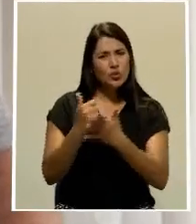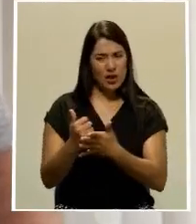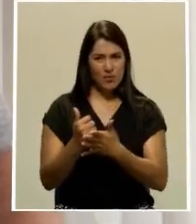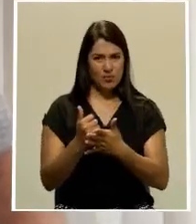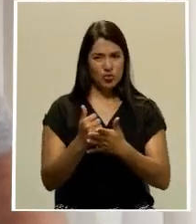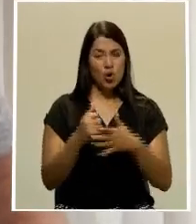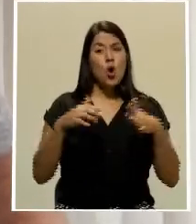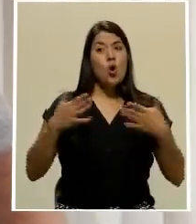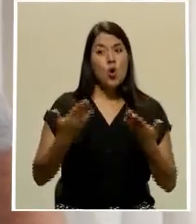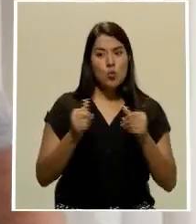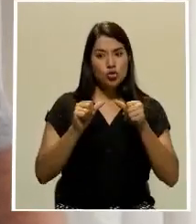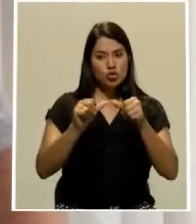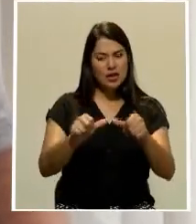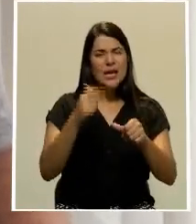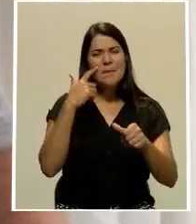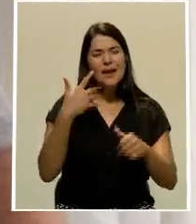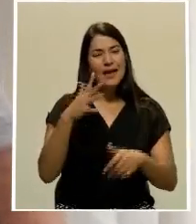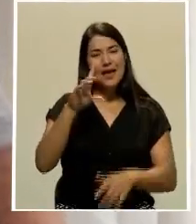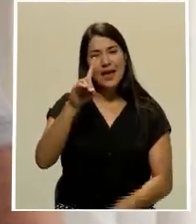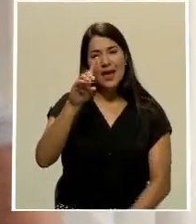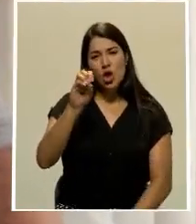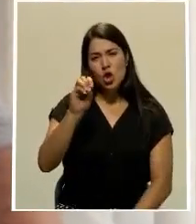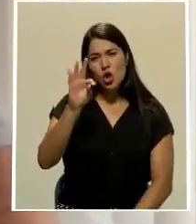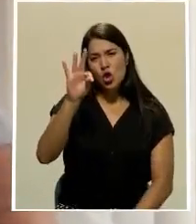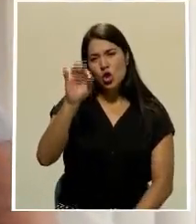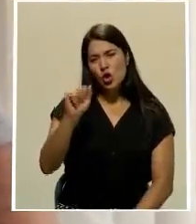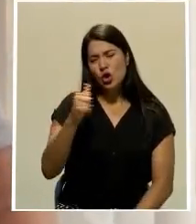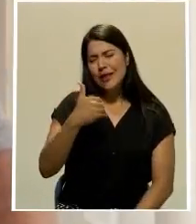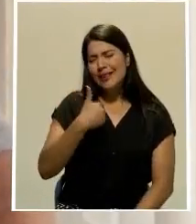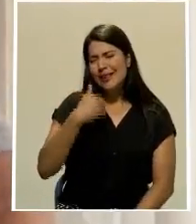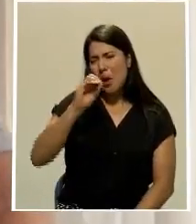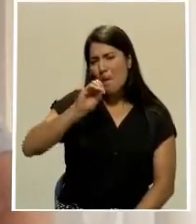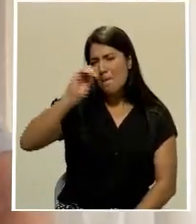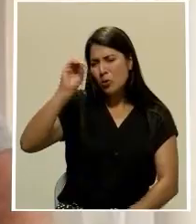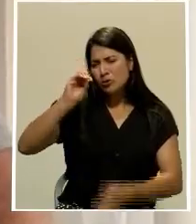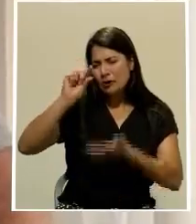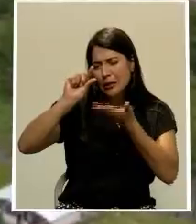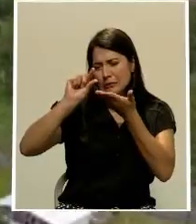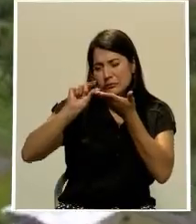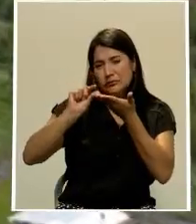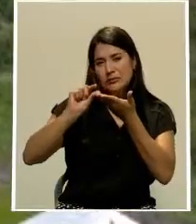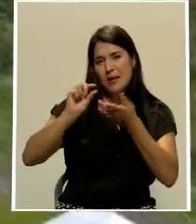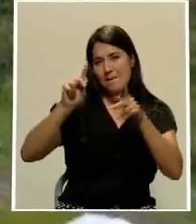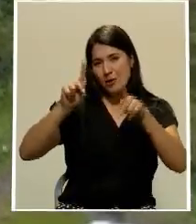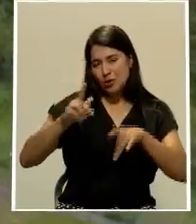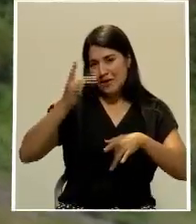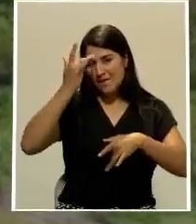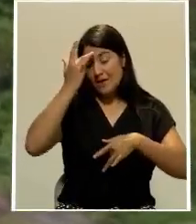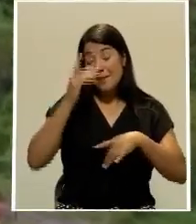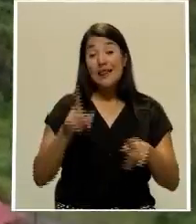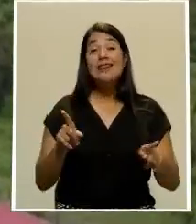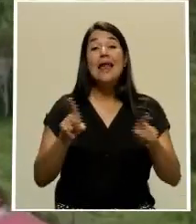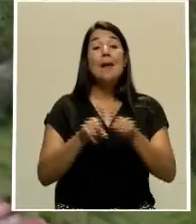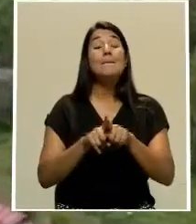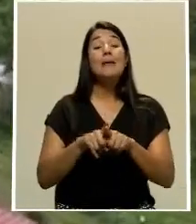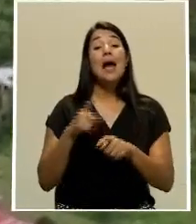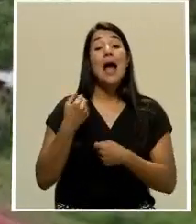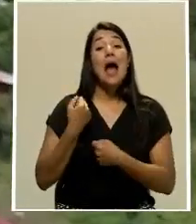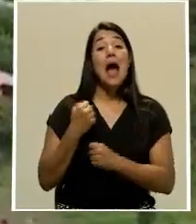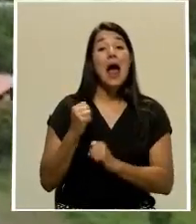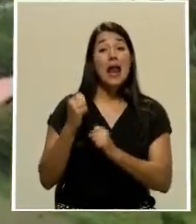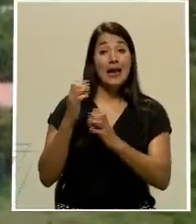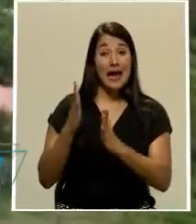siga teniendo un índice muy bajo de infección. Además, el alcalde